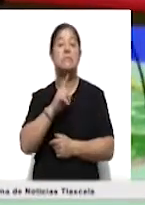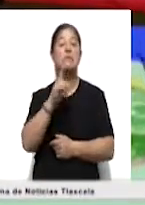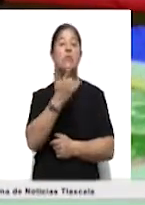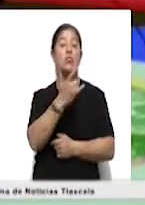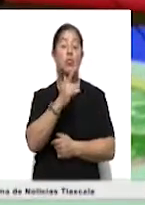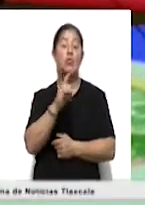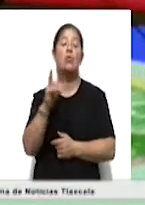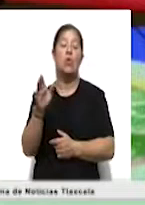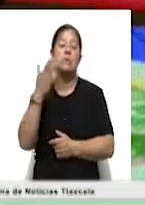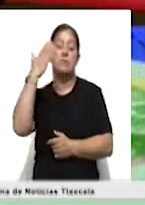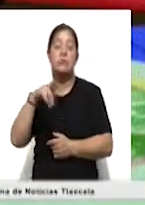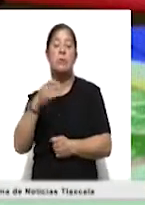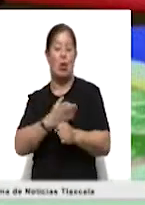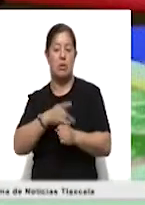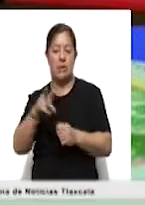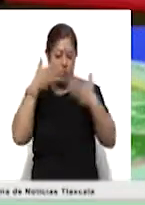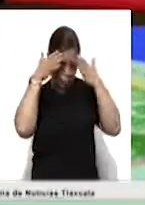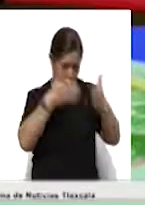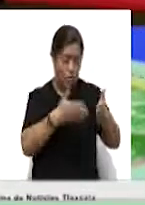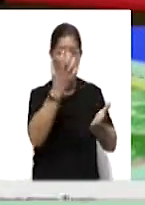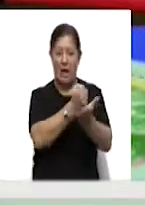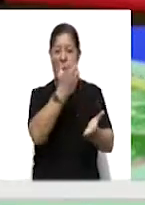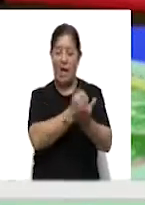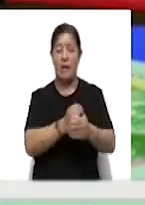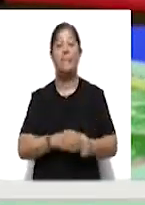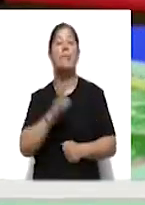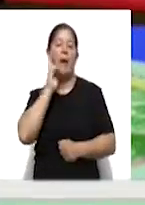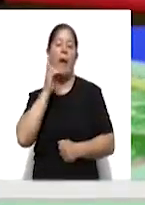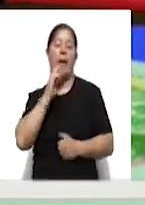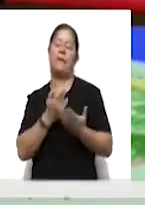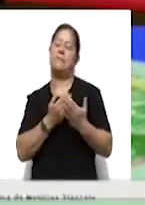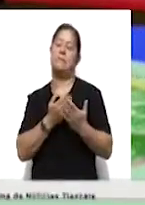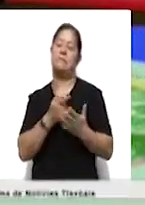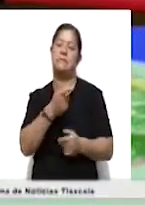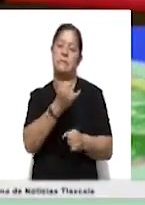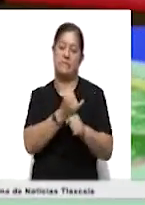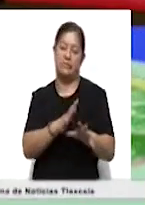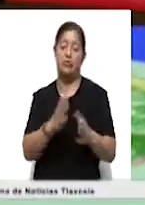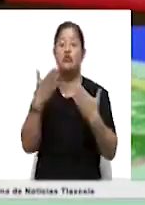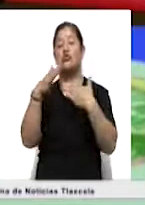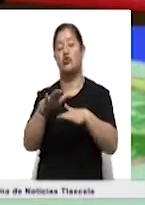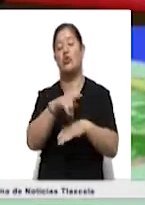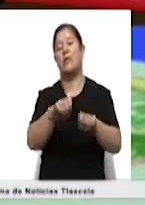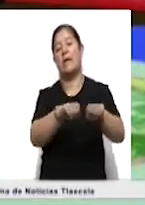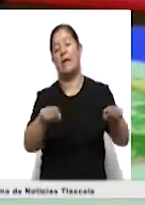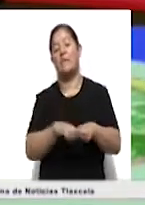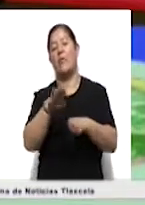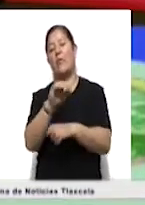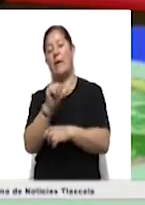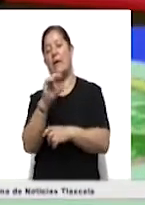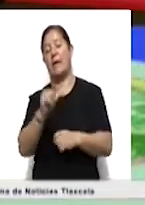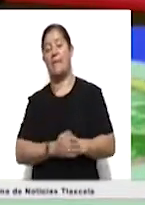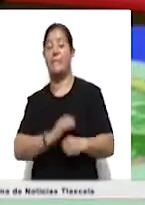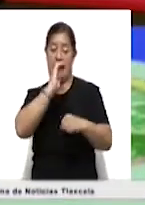jugador está concentrado en ganar la Copa América. Estaremos pendientes de esta información sobre la situación con el equipo del Barcelona. Hasta